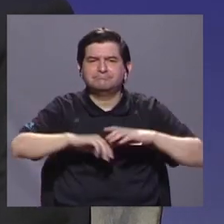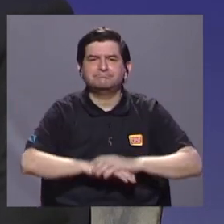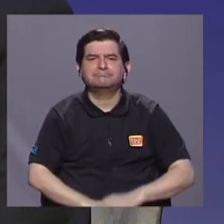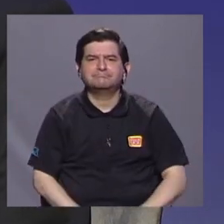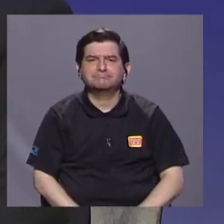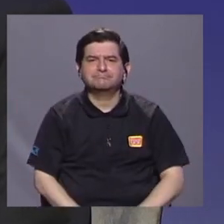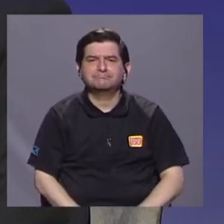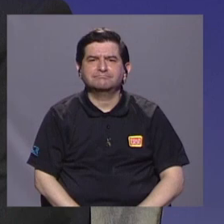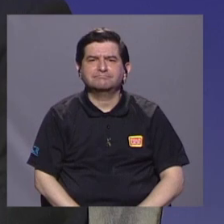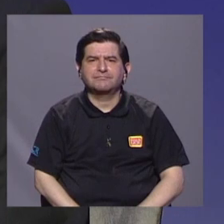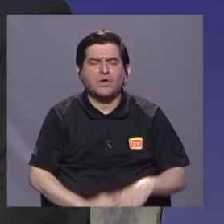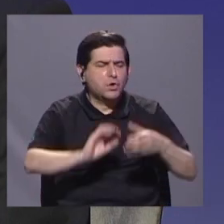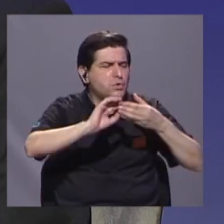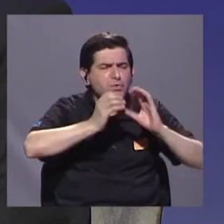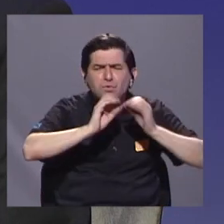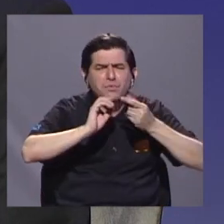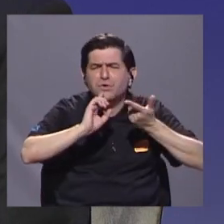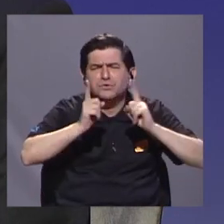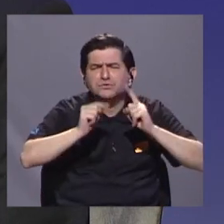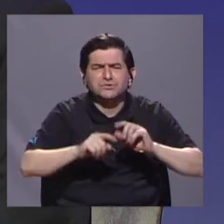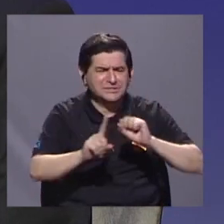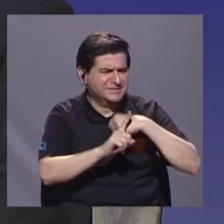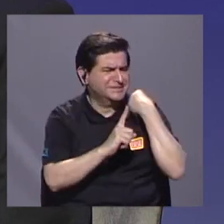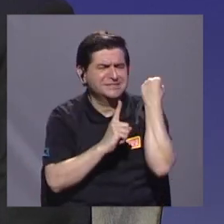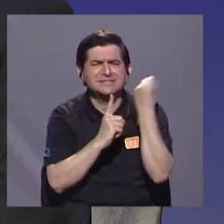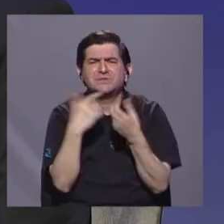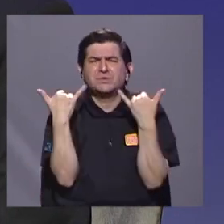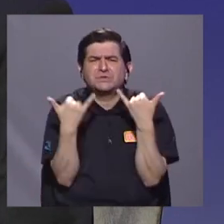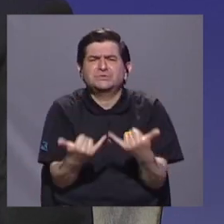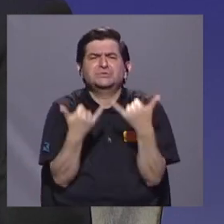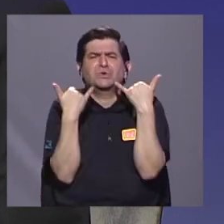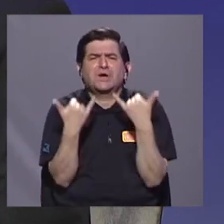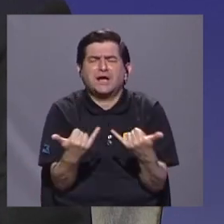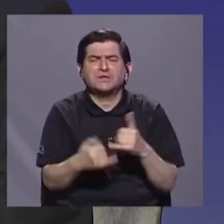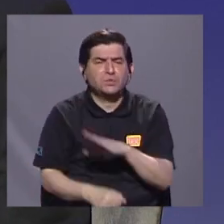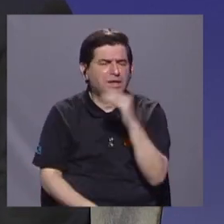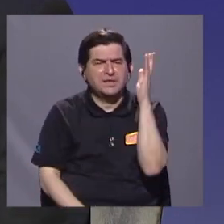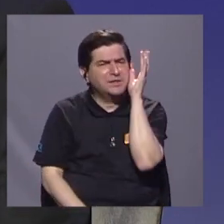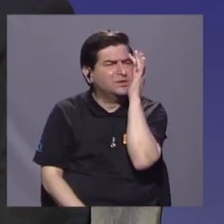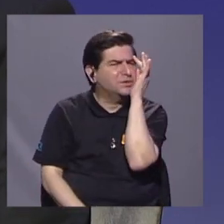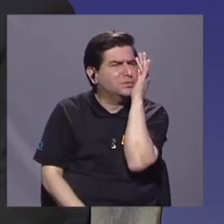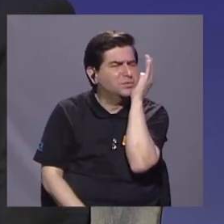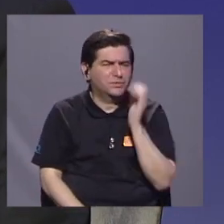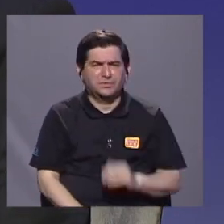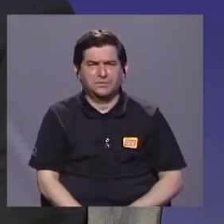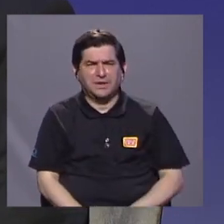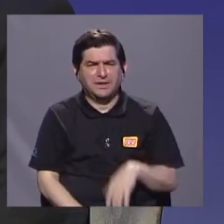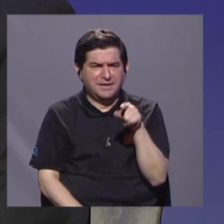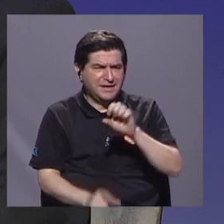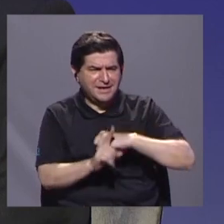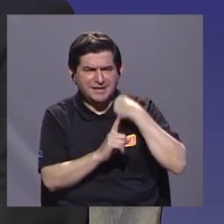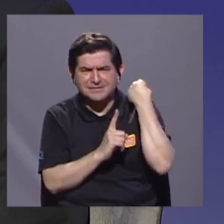¿Cuántos son los números? ¿Cómo está la situación actualmente? ¿Qué tan preocupante es este tema